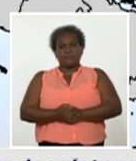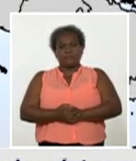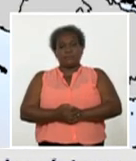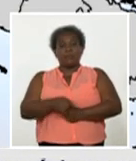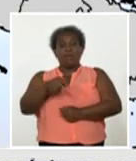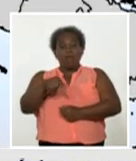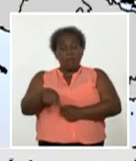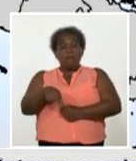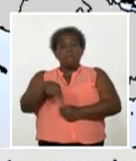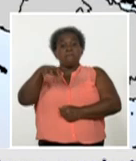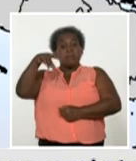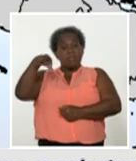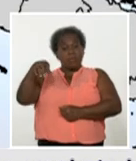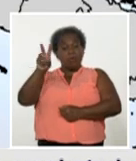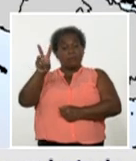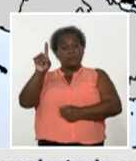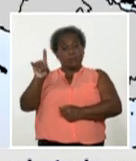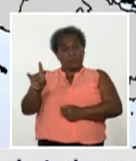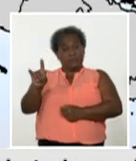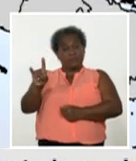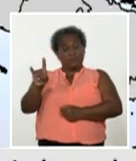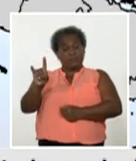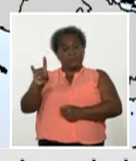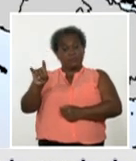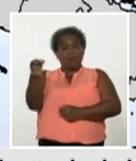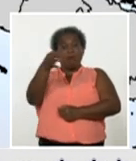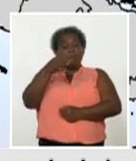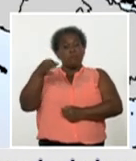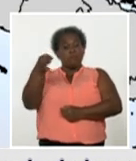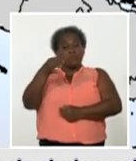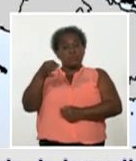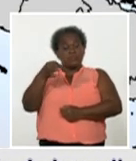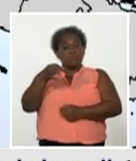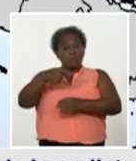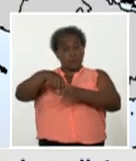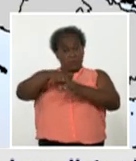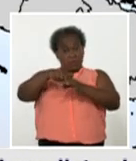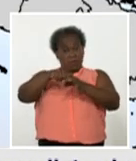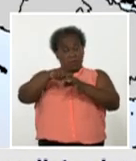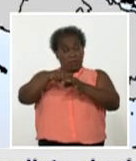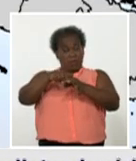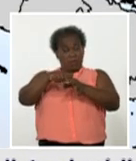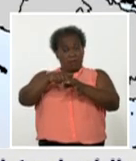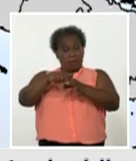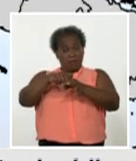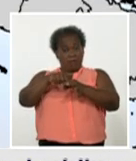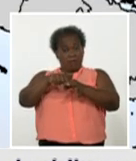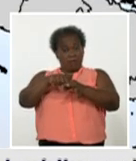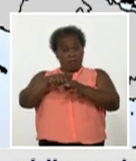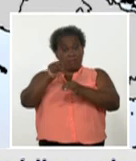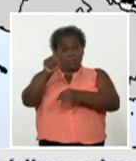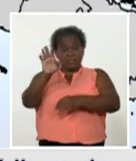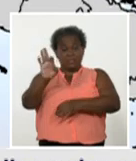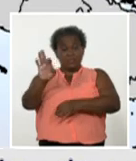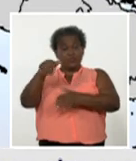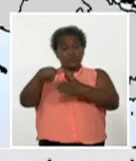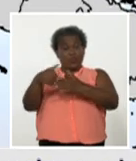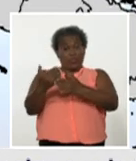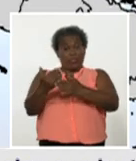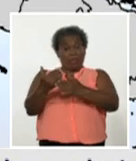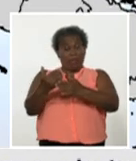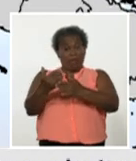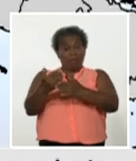de Río, 29 casos ayer y el municipio especial Isla de la Juventud por más de 18 días sin